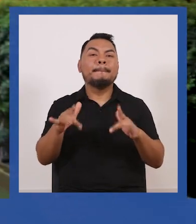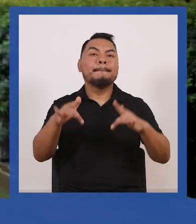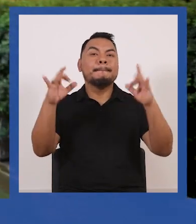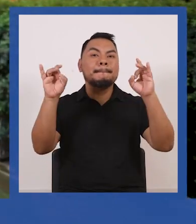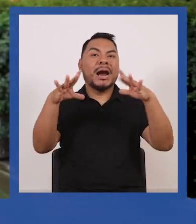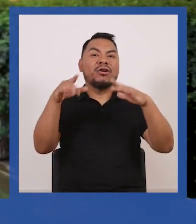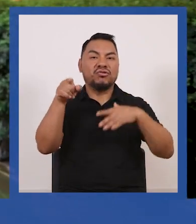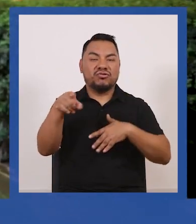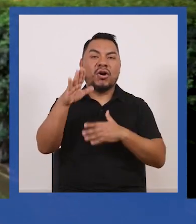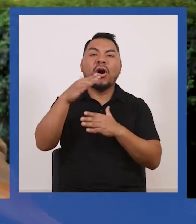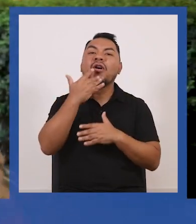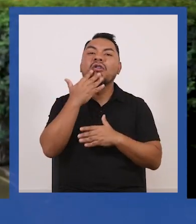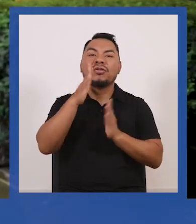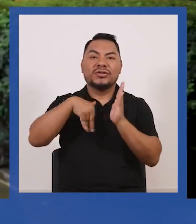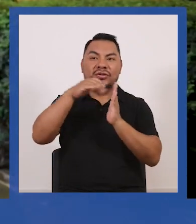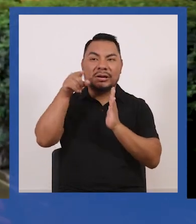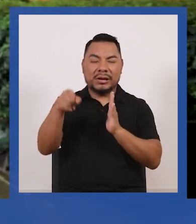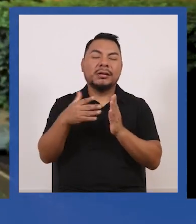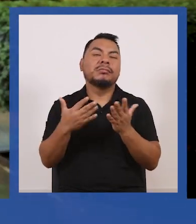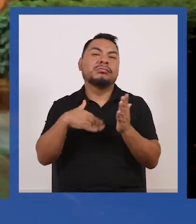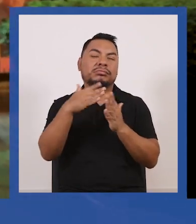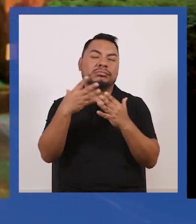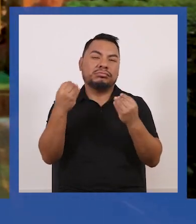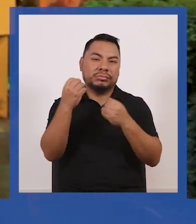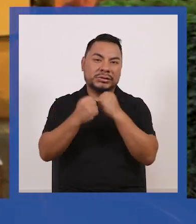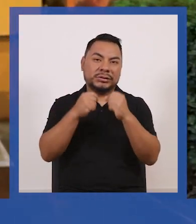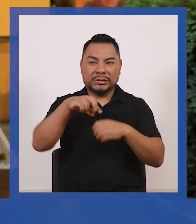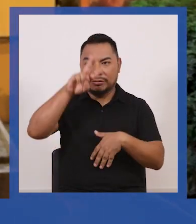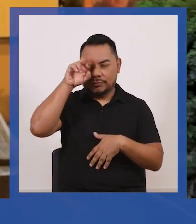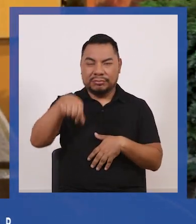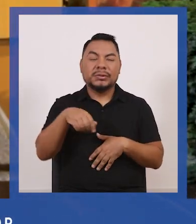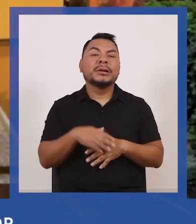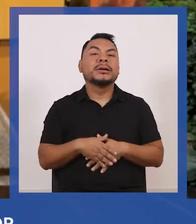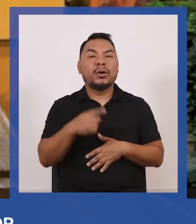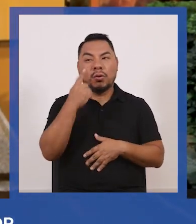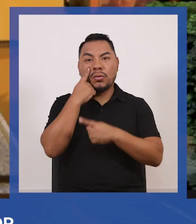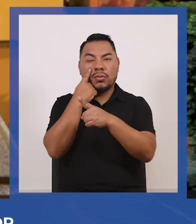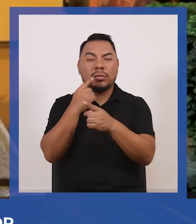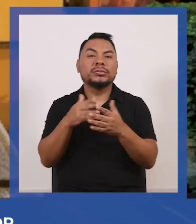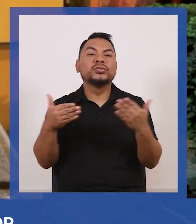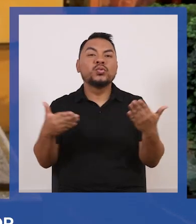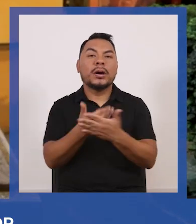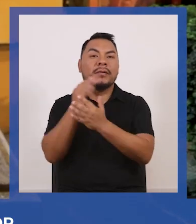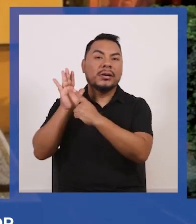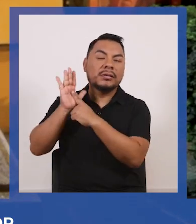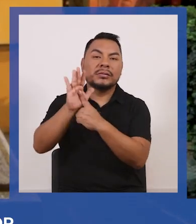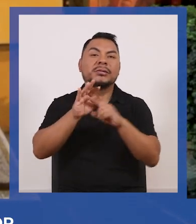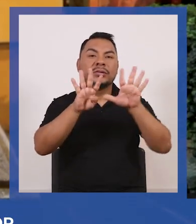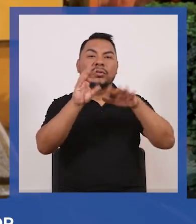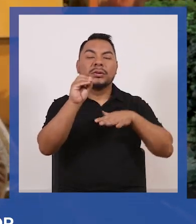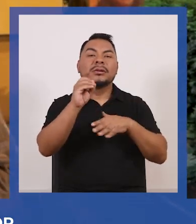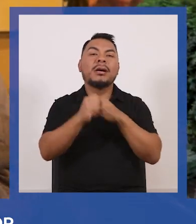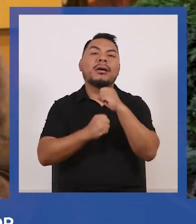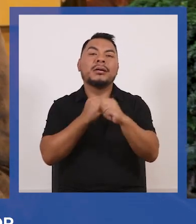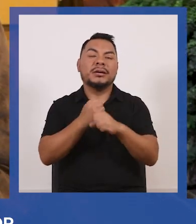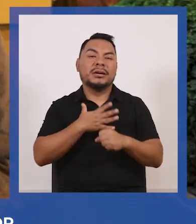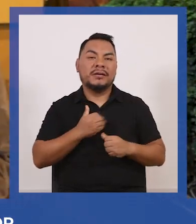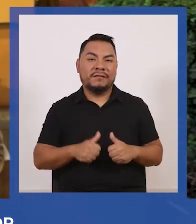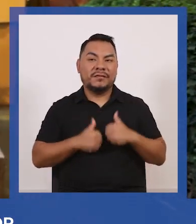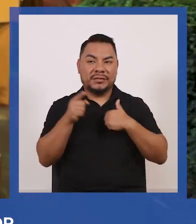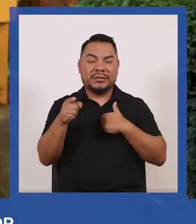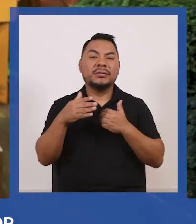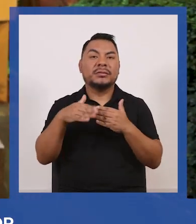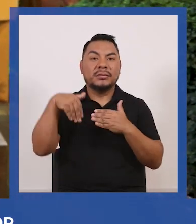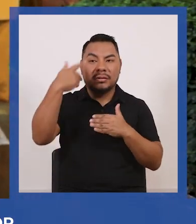uno de los pintores más extraordinarios de la historia del Perú presenta una nueva exposición por sus 90 años de vida y por su